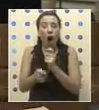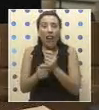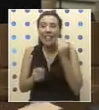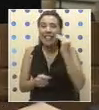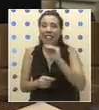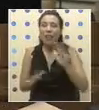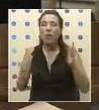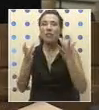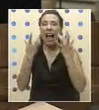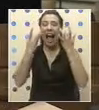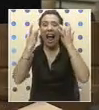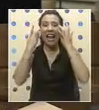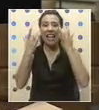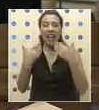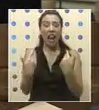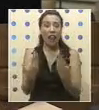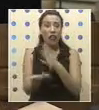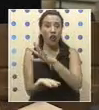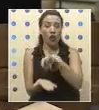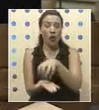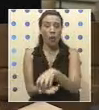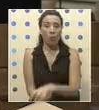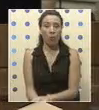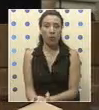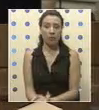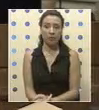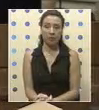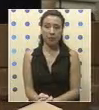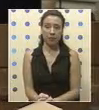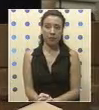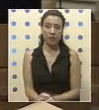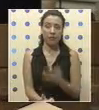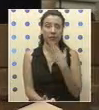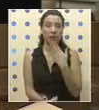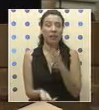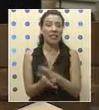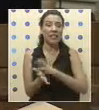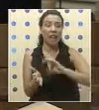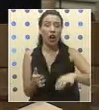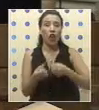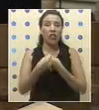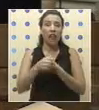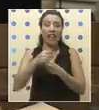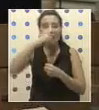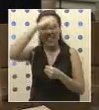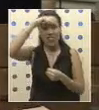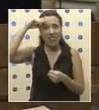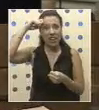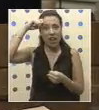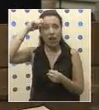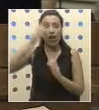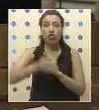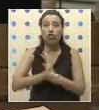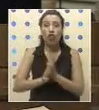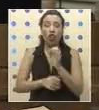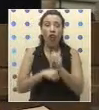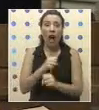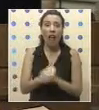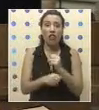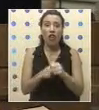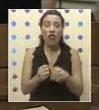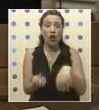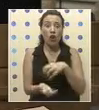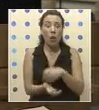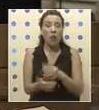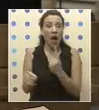tantas alegrías le ha dado a nuestra comuna. Quiero decir también que se han eliminado los talleres de verano. Todos los años en la comuna